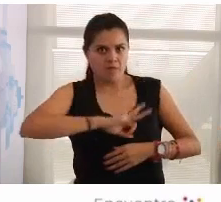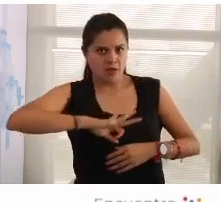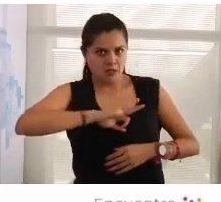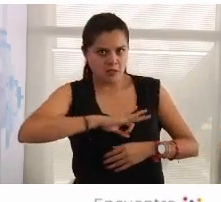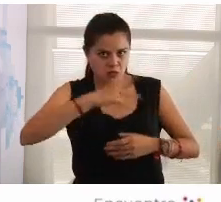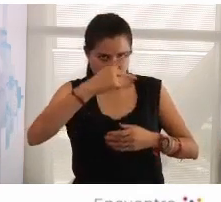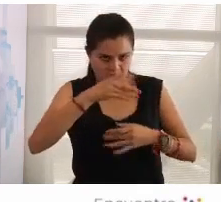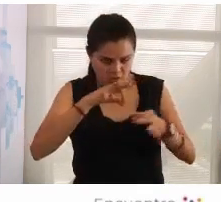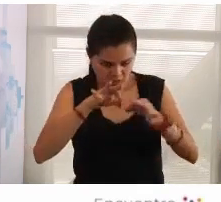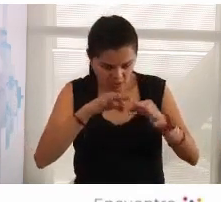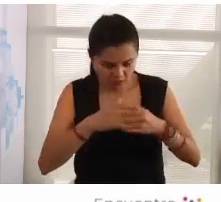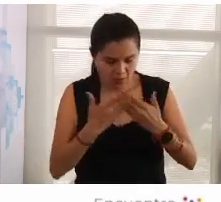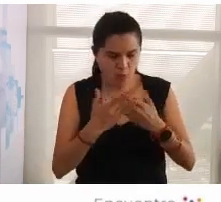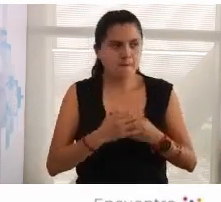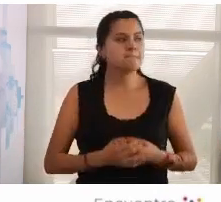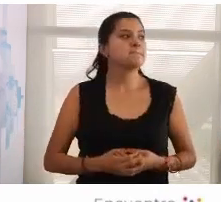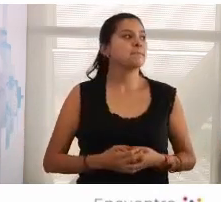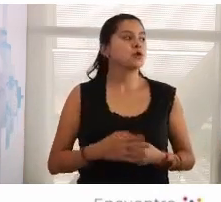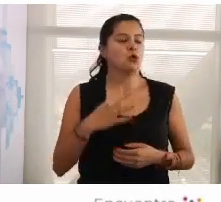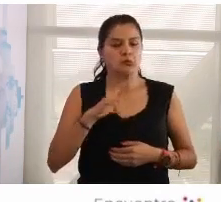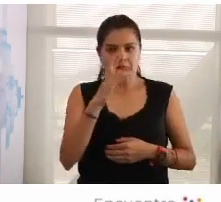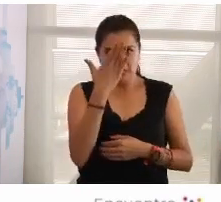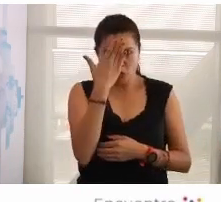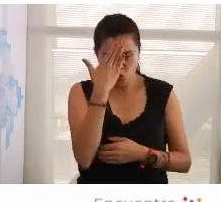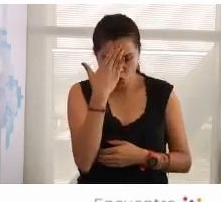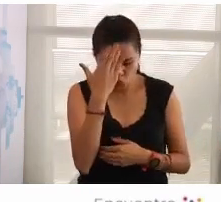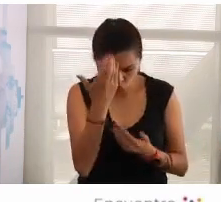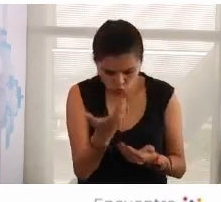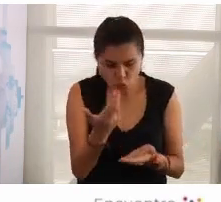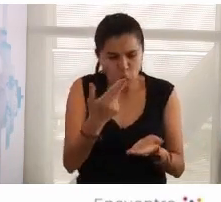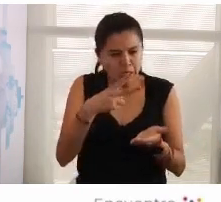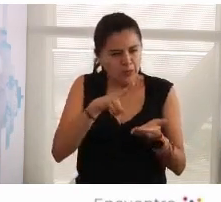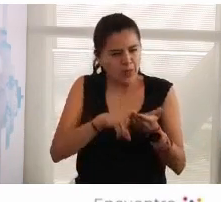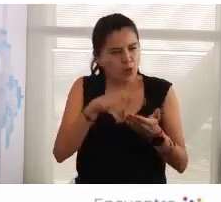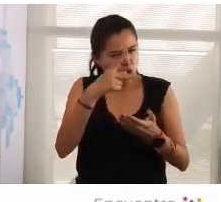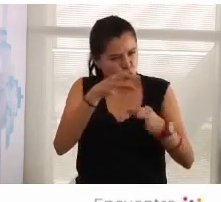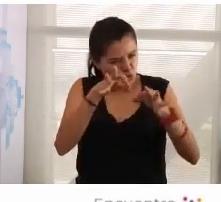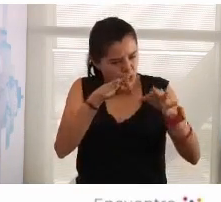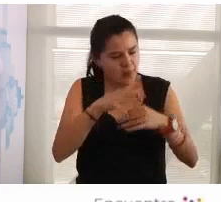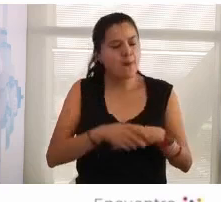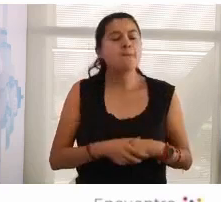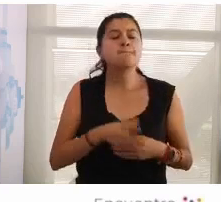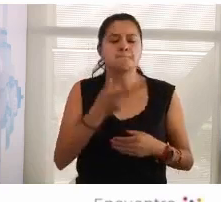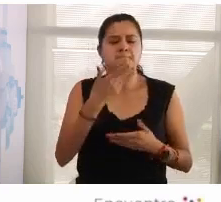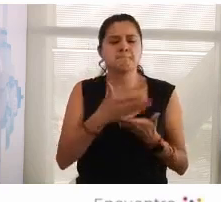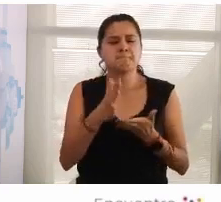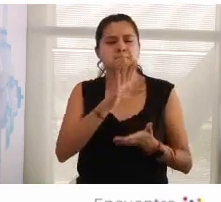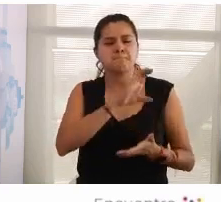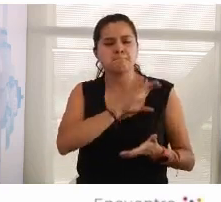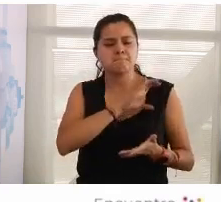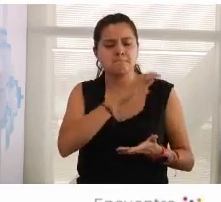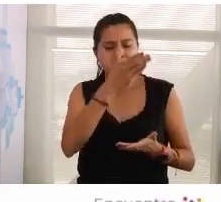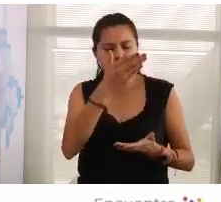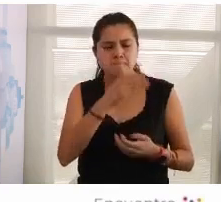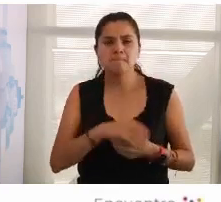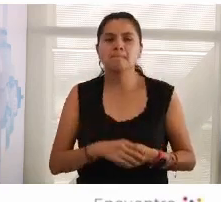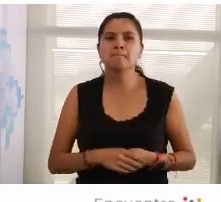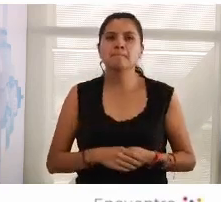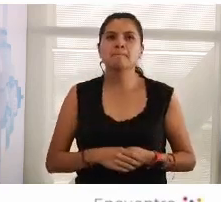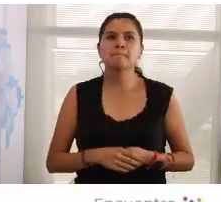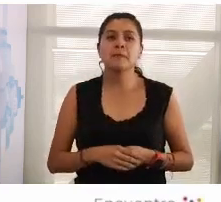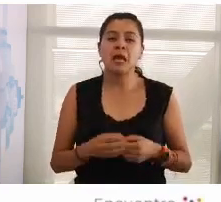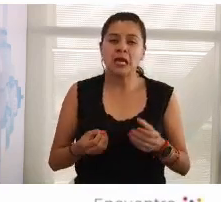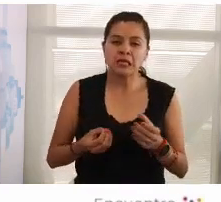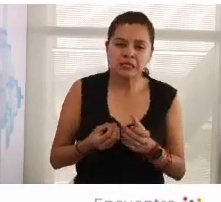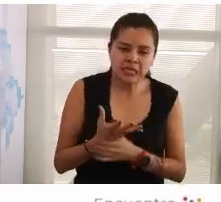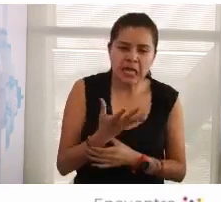que estás haciendo me veo lo reconozco y lo valoro con muchísima estima el salir y ser la